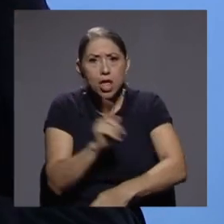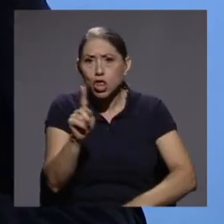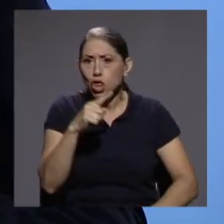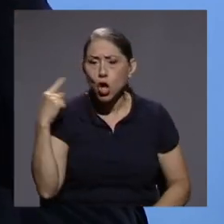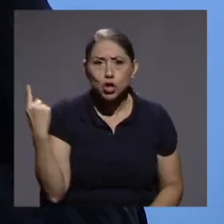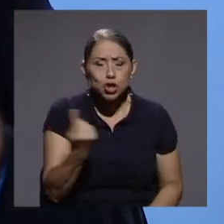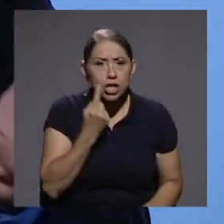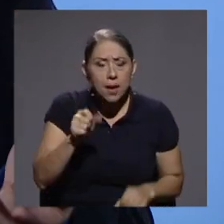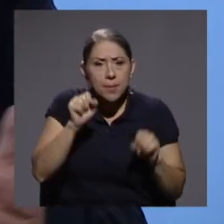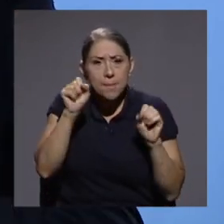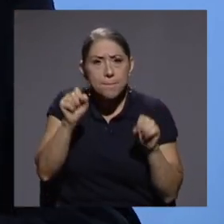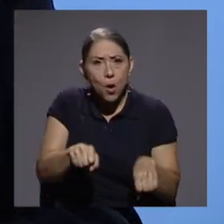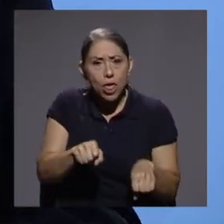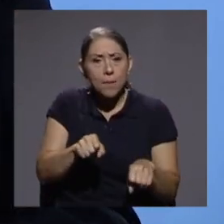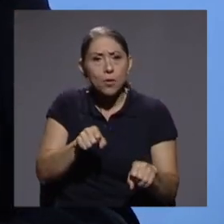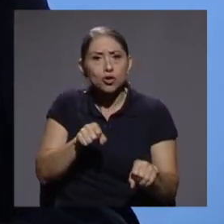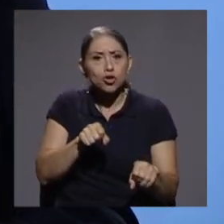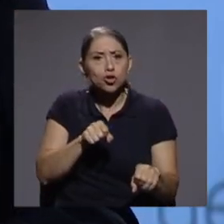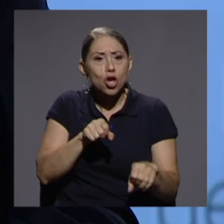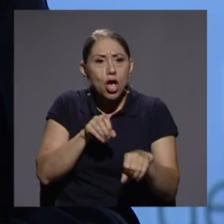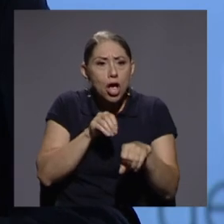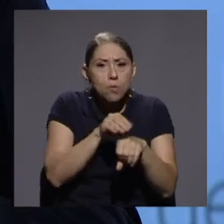bajo un mismo esquema.